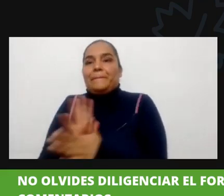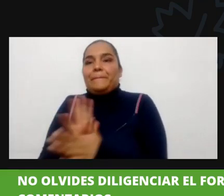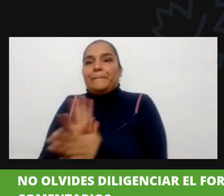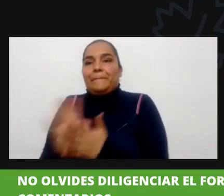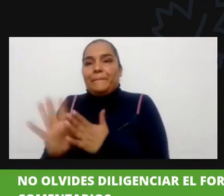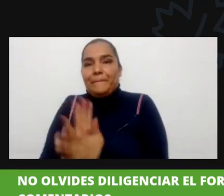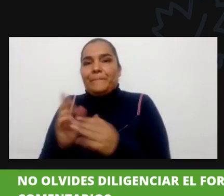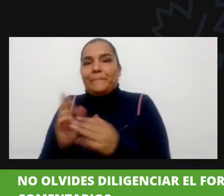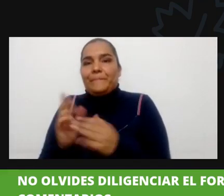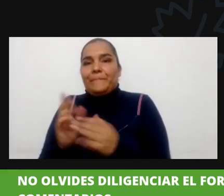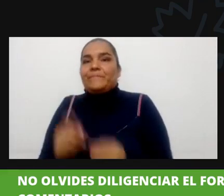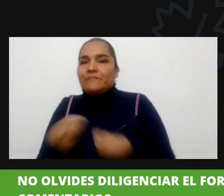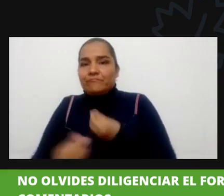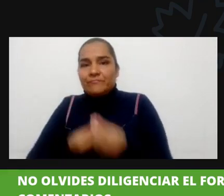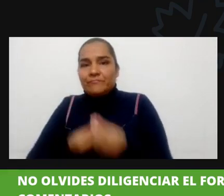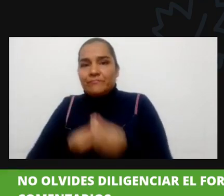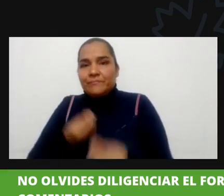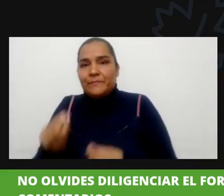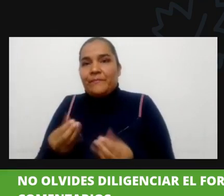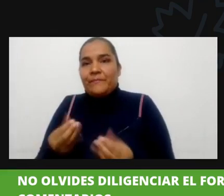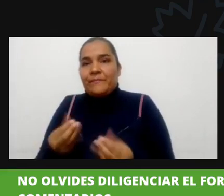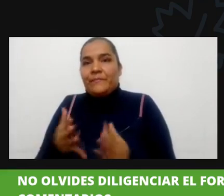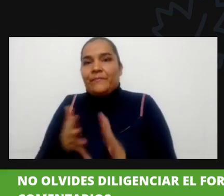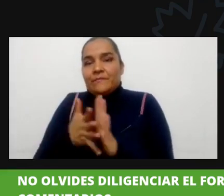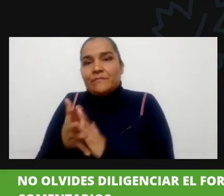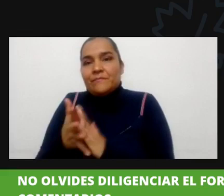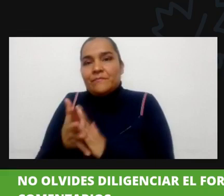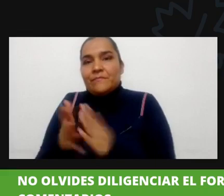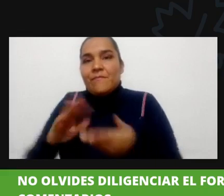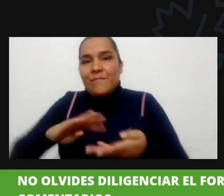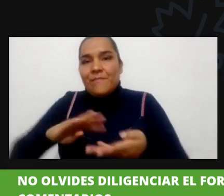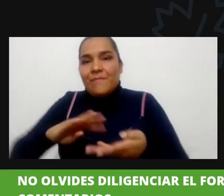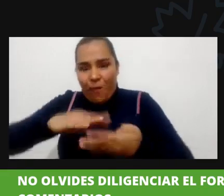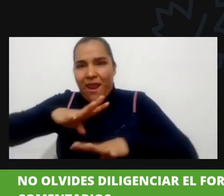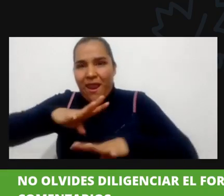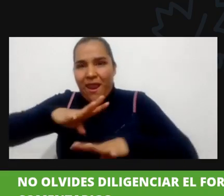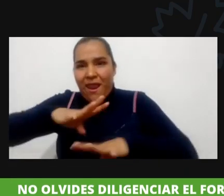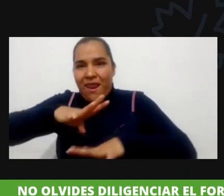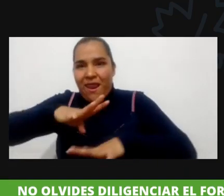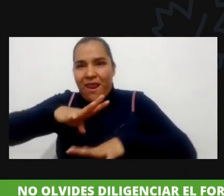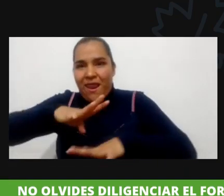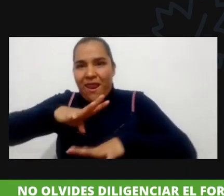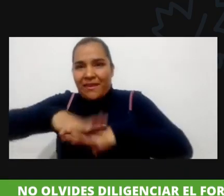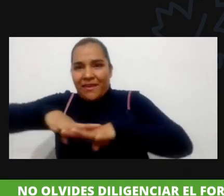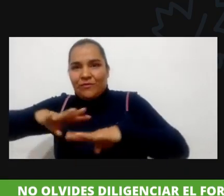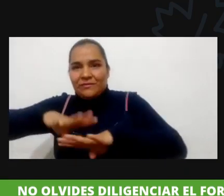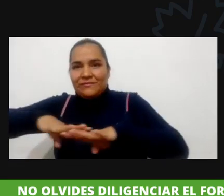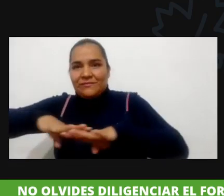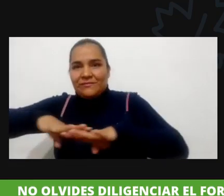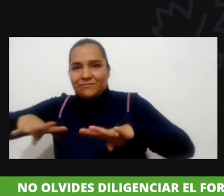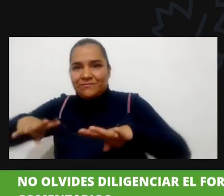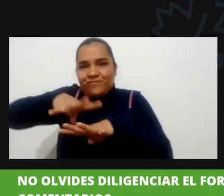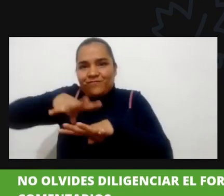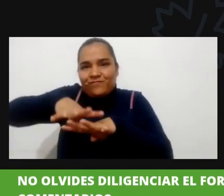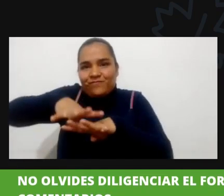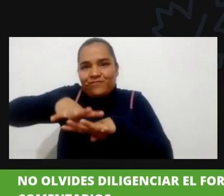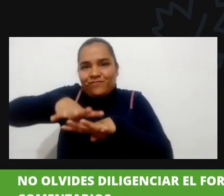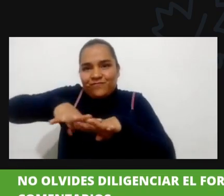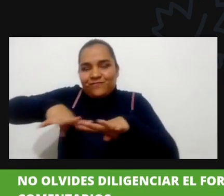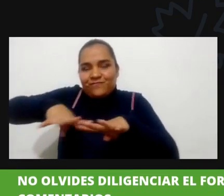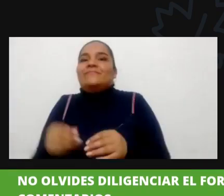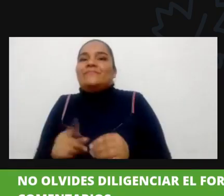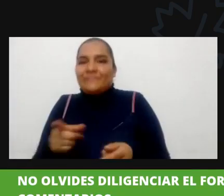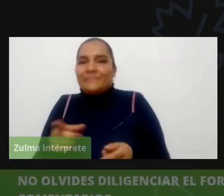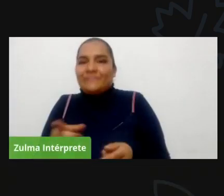por eso la importancia que el proceso que hagamos es un proceso que esté basado en la solidaridad